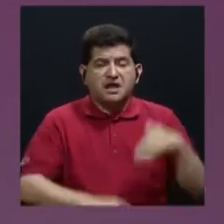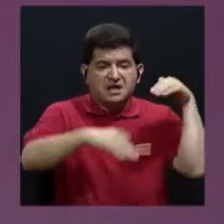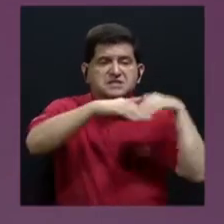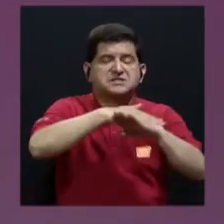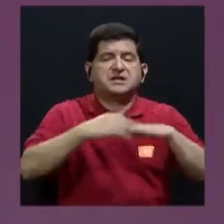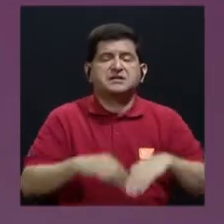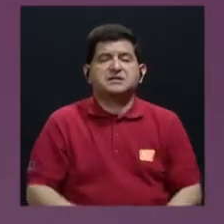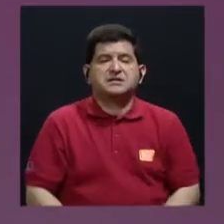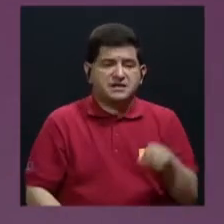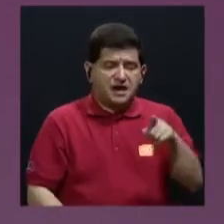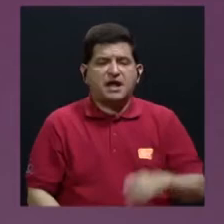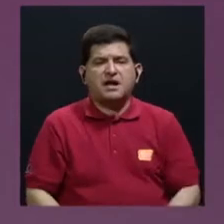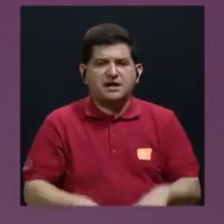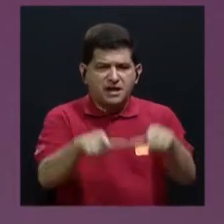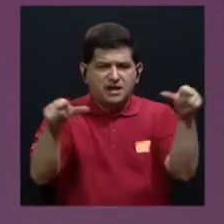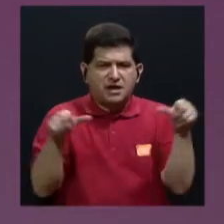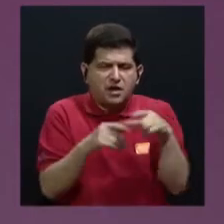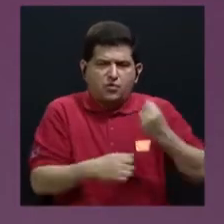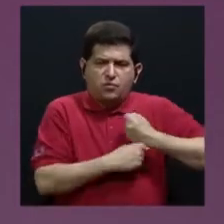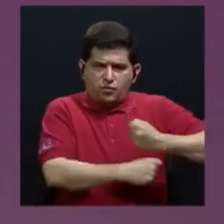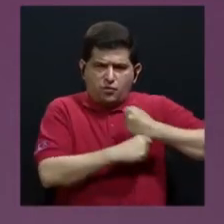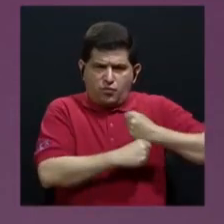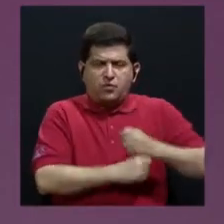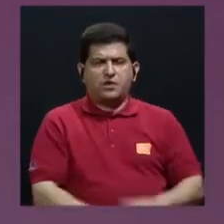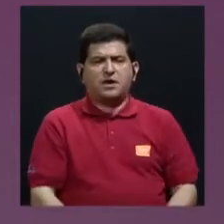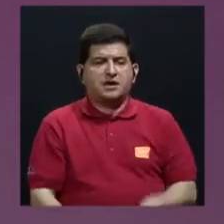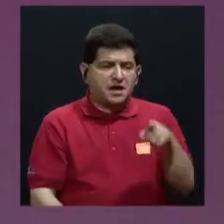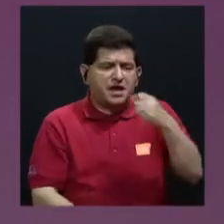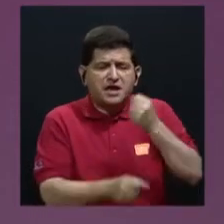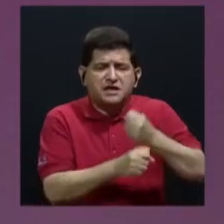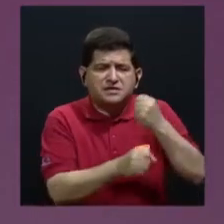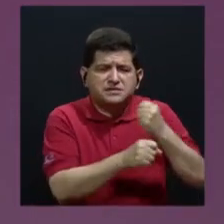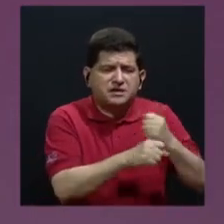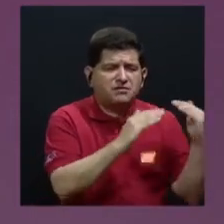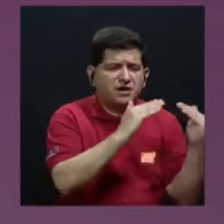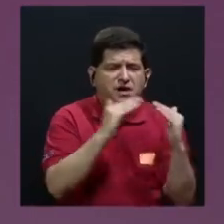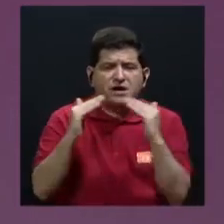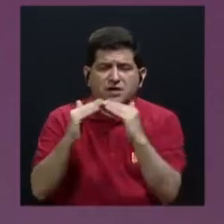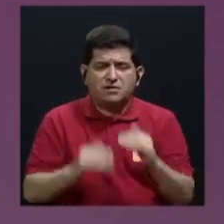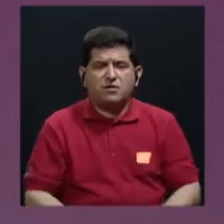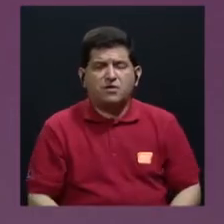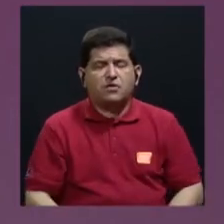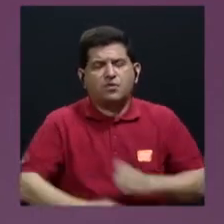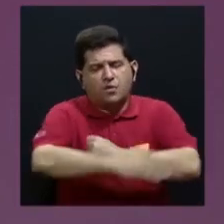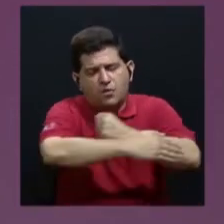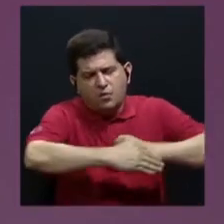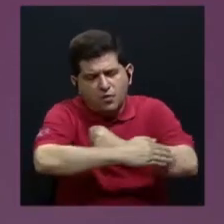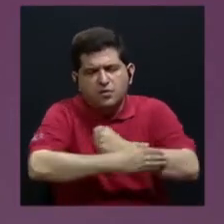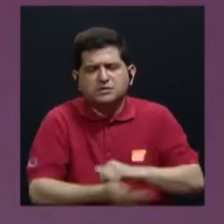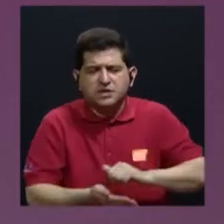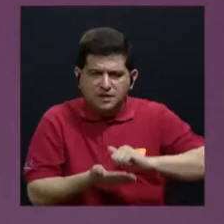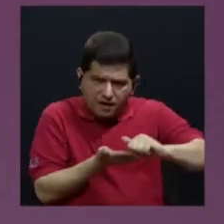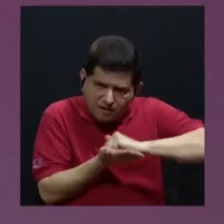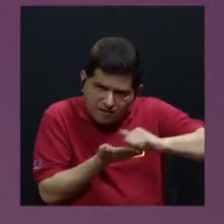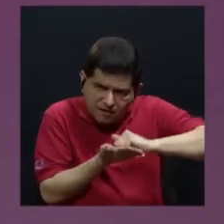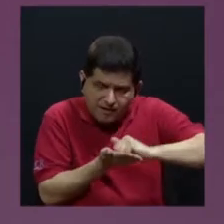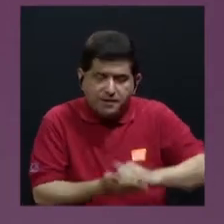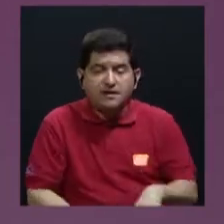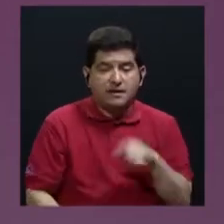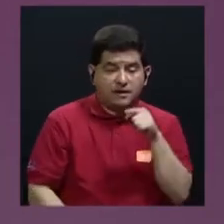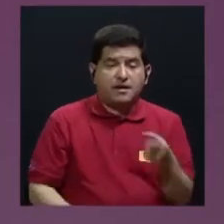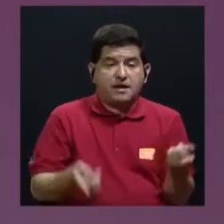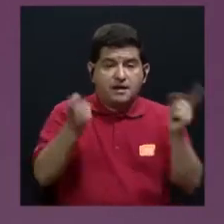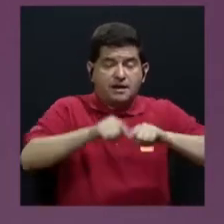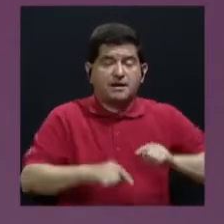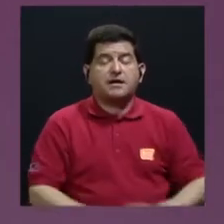militar, ¿verdad? Obligadas también a realizar trabajos domésticos, el de cocinar y lavar para el ejército, pero